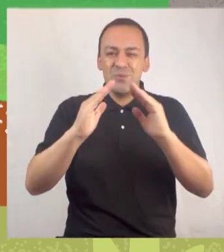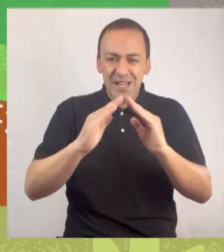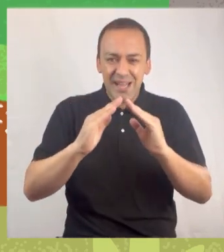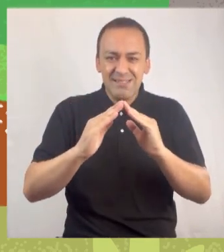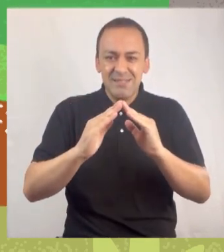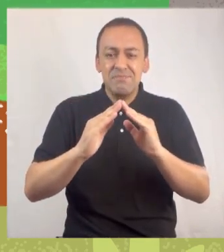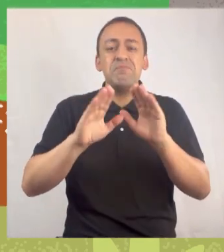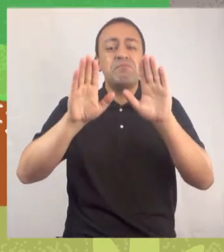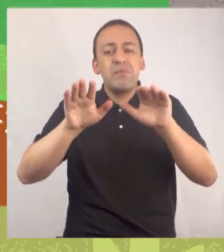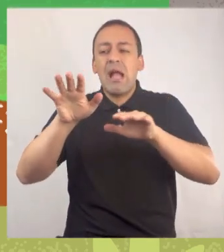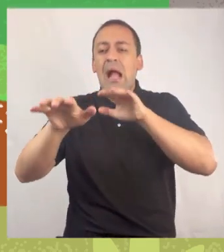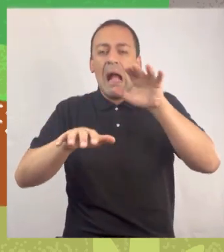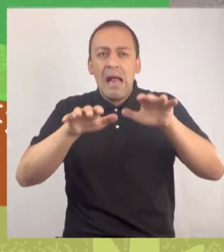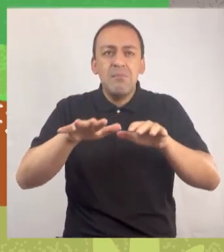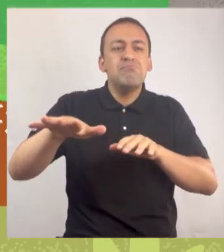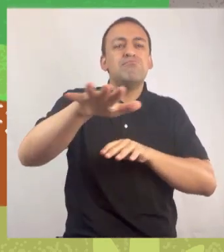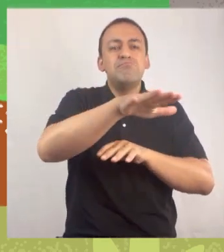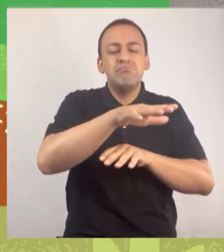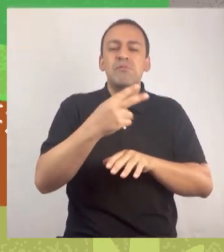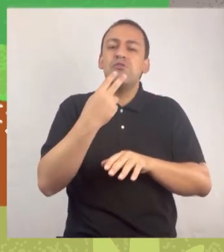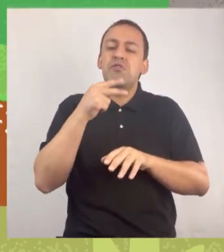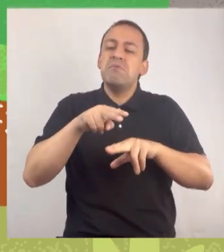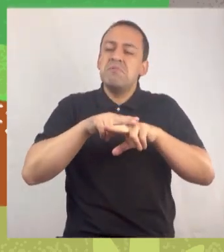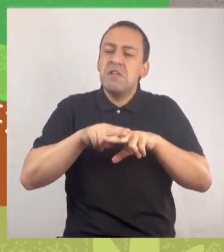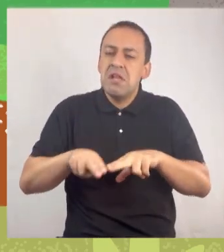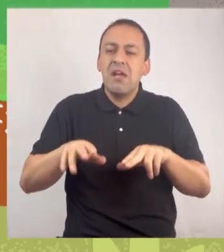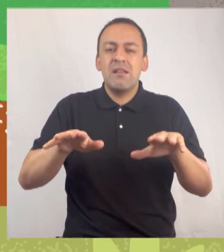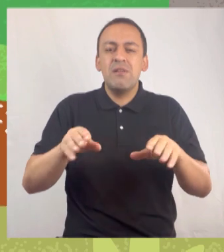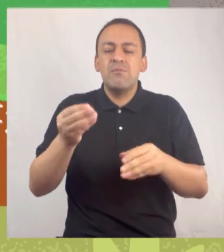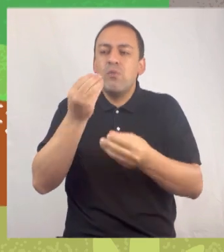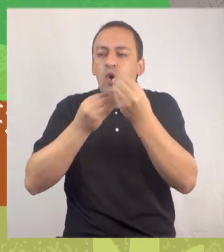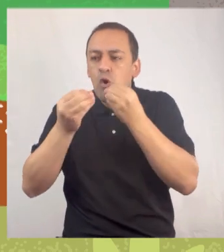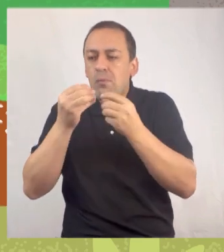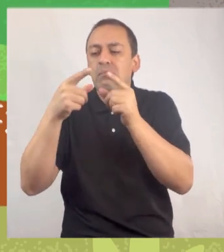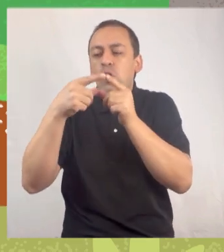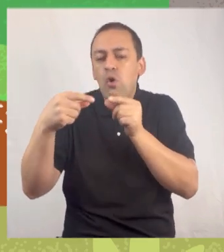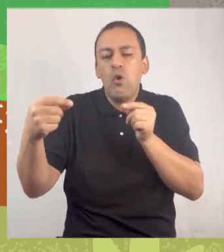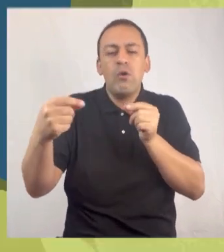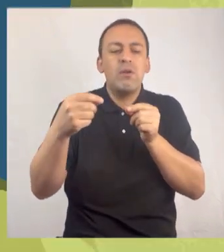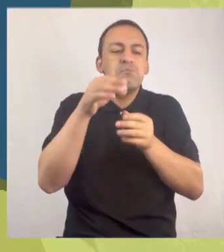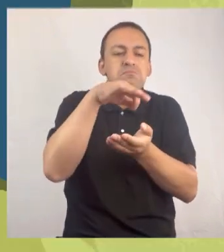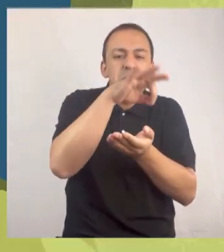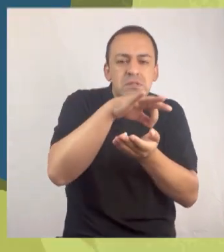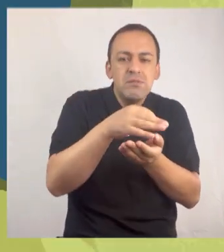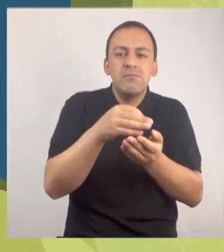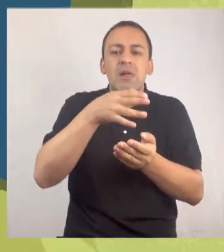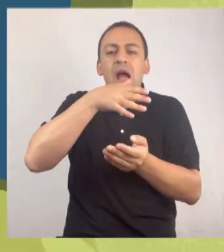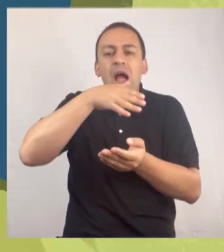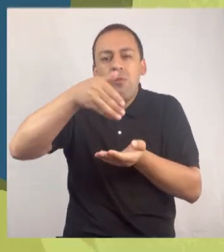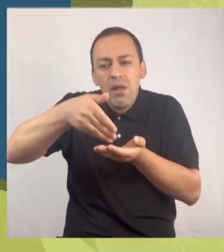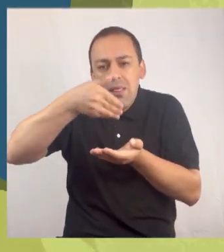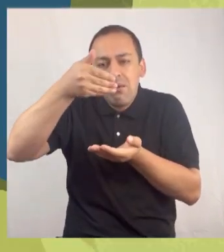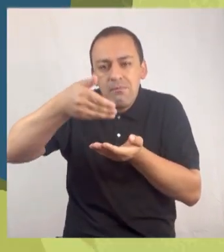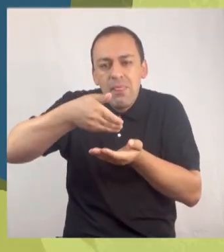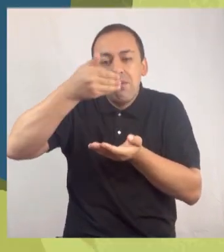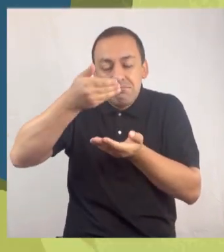Este bosque es su hogar. Al igual que muchos animales, ellos viven acá tranquilamente. Se alimentan de hojas e